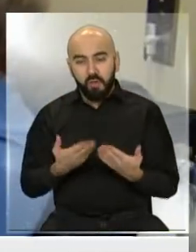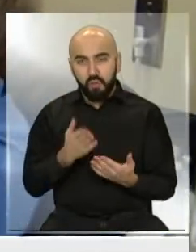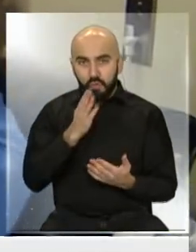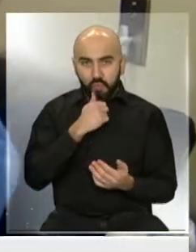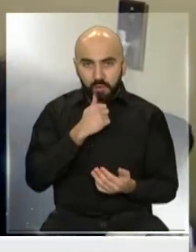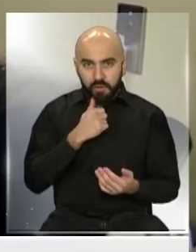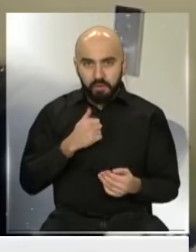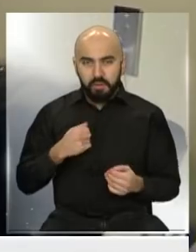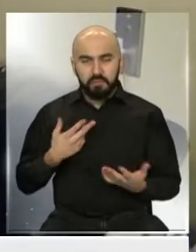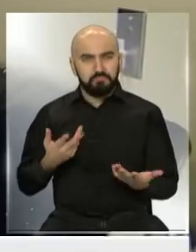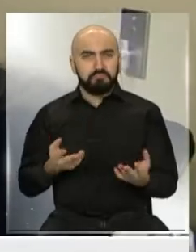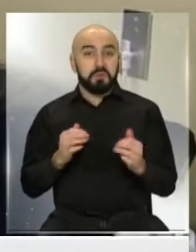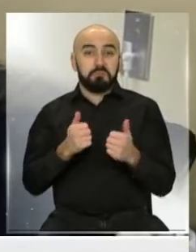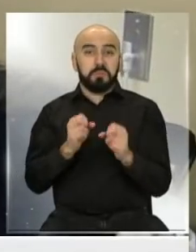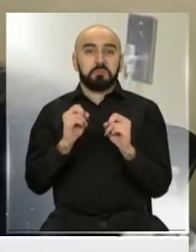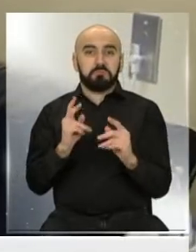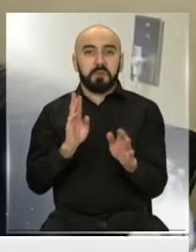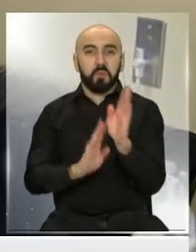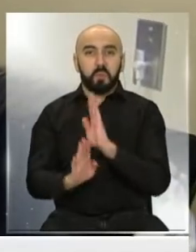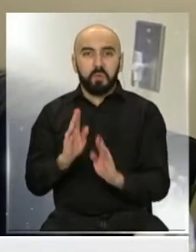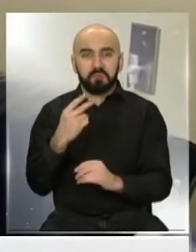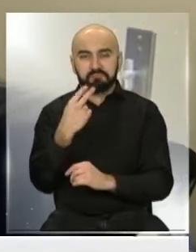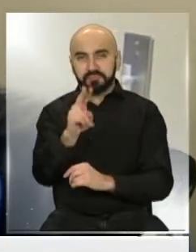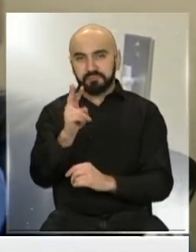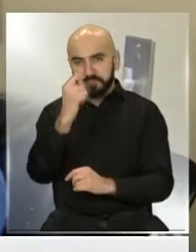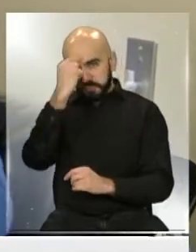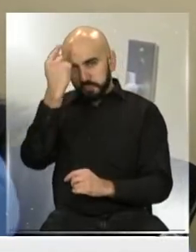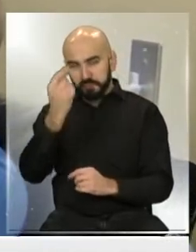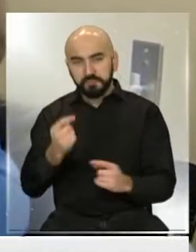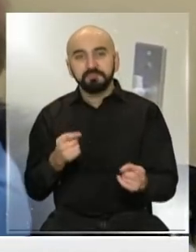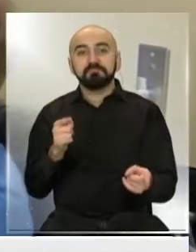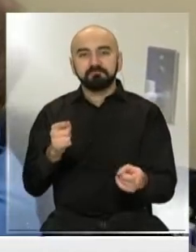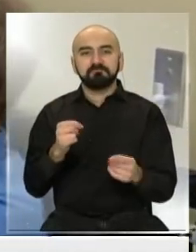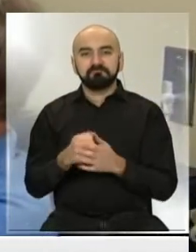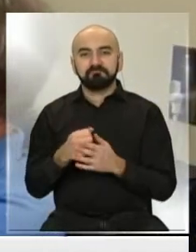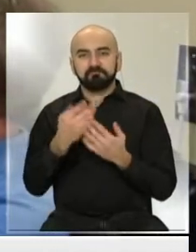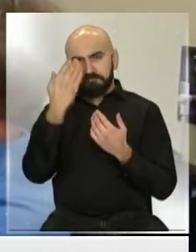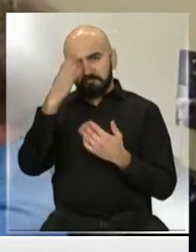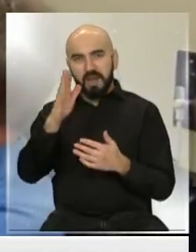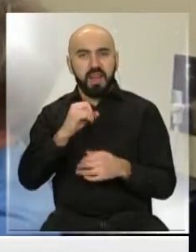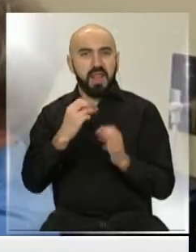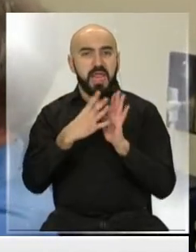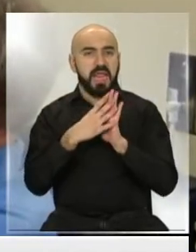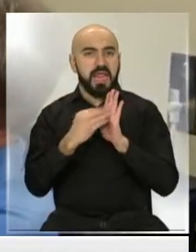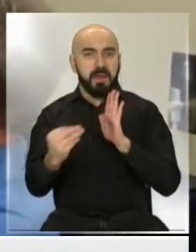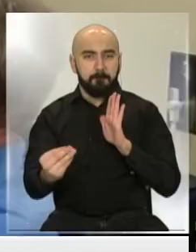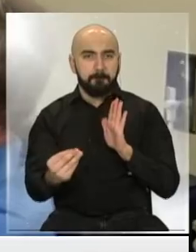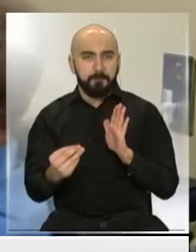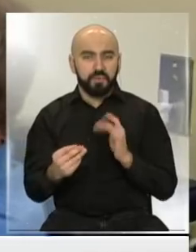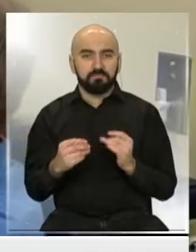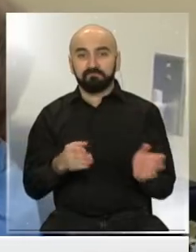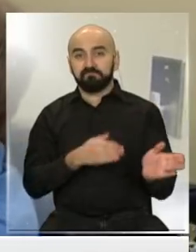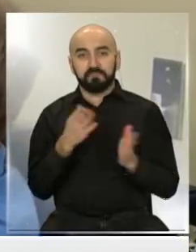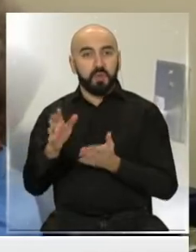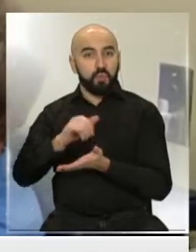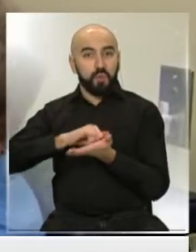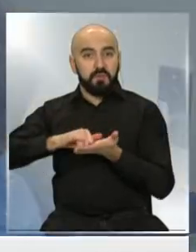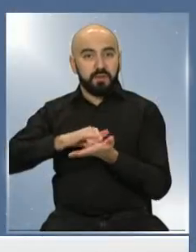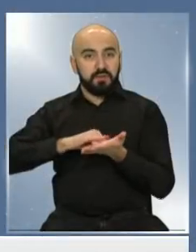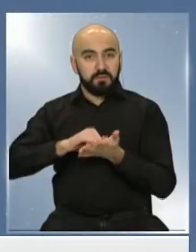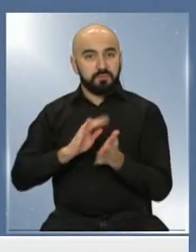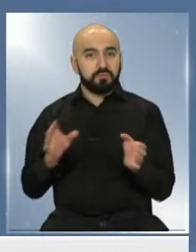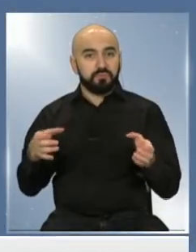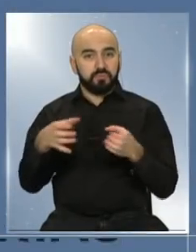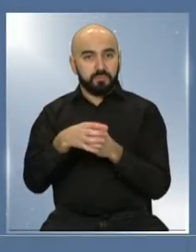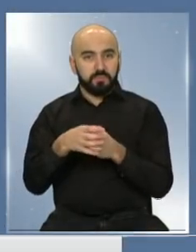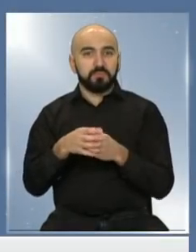él se cuida solito. Lamentablemente, quien debe dar la señal más potente, ¿verdad? Y en Nueva York, el escuadrón de vuelo